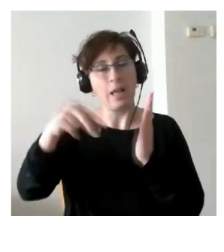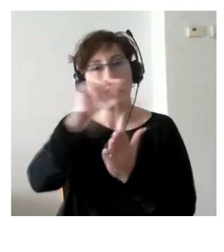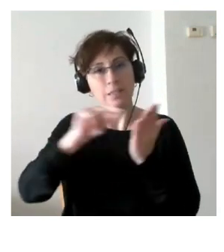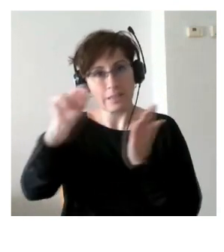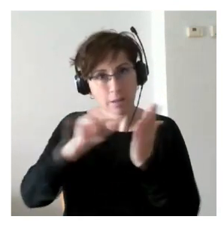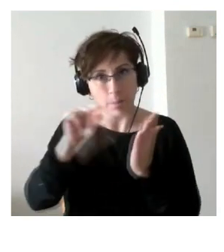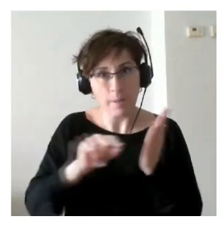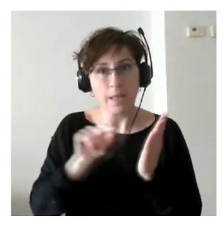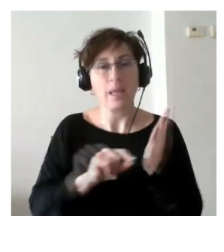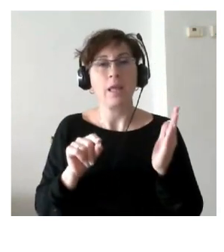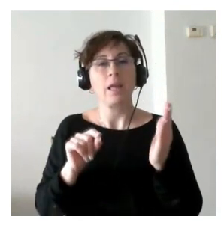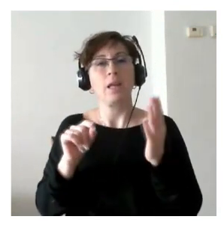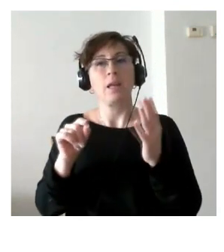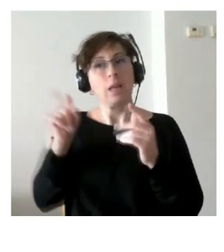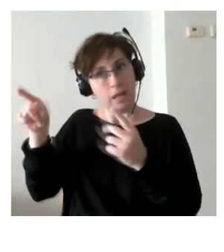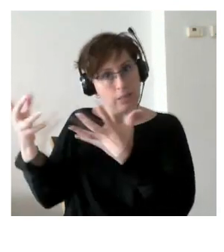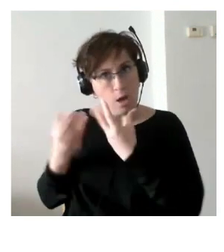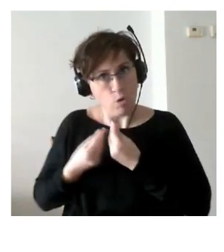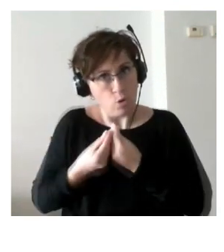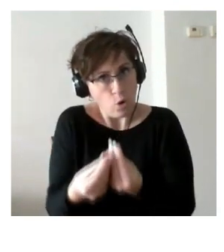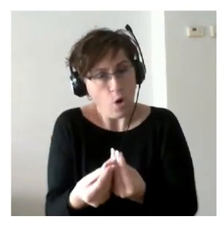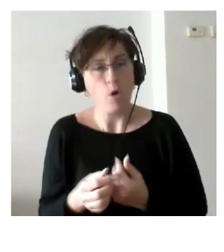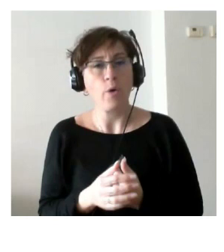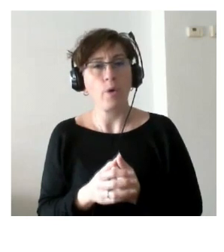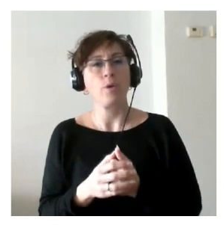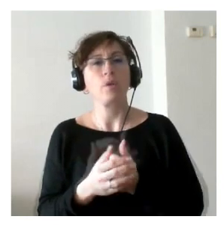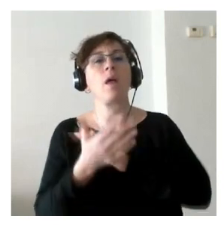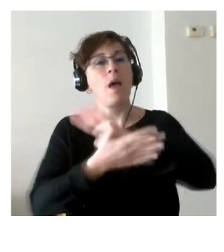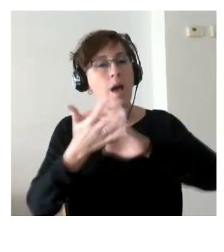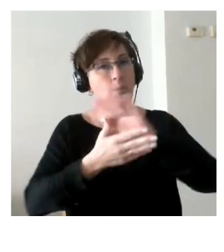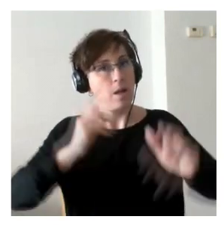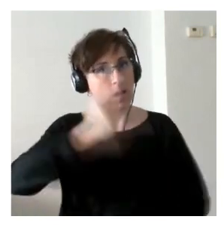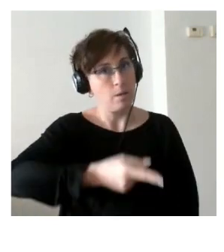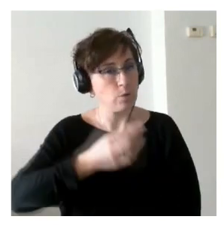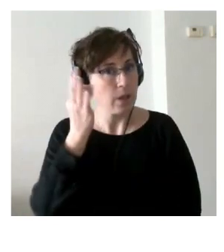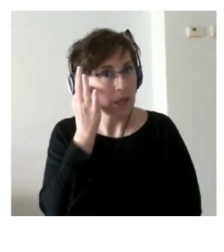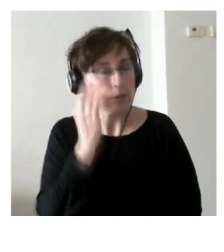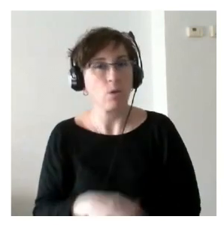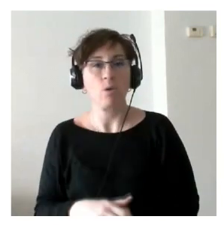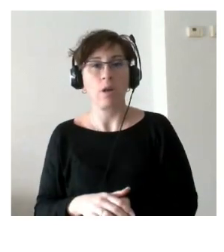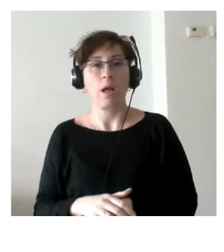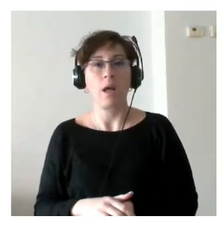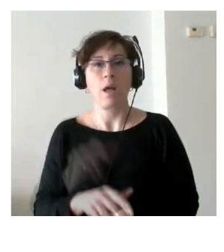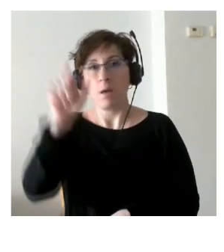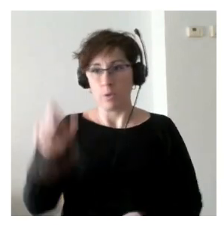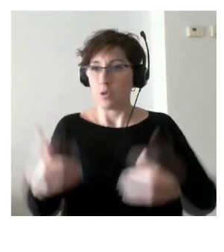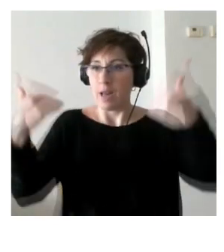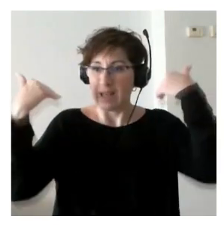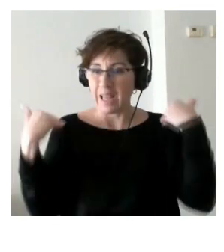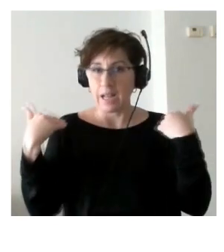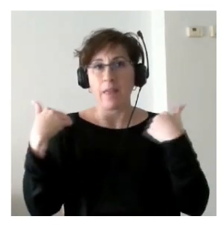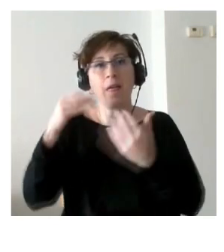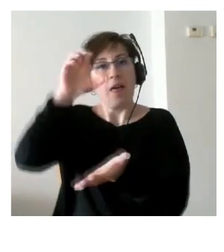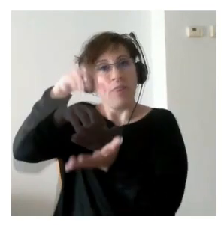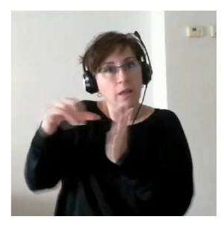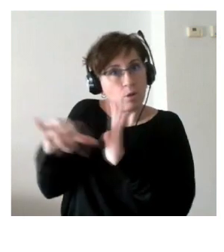ella va con nosotros hablamos con la directora y con la persona encargada luego hablamos con otro centro que le pillaba ese cerca de donde